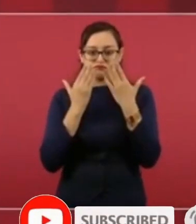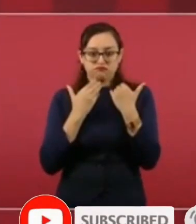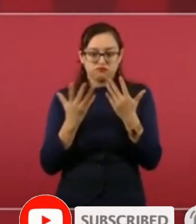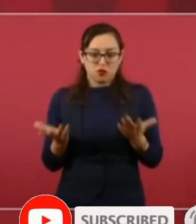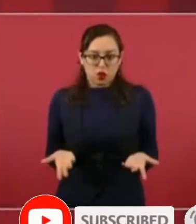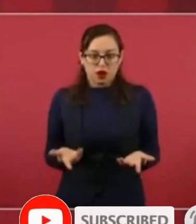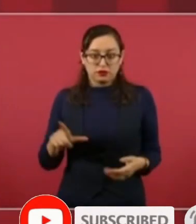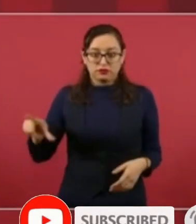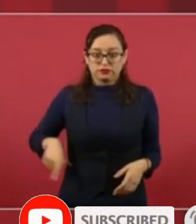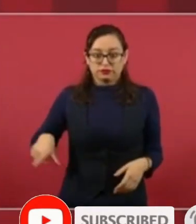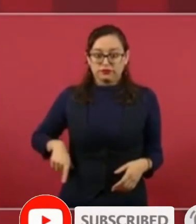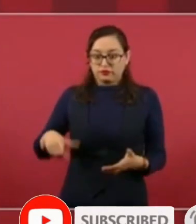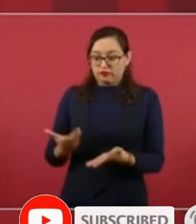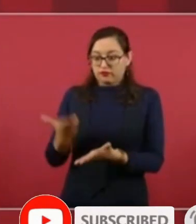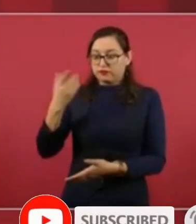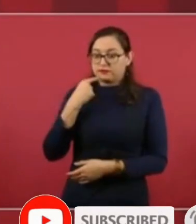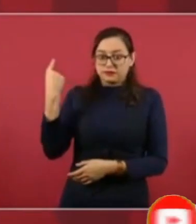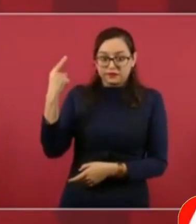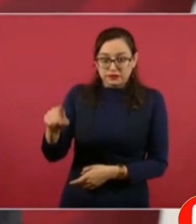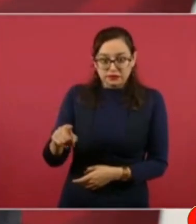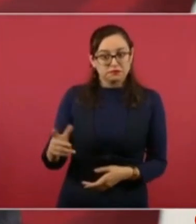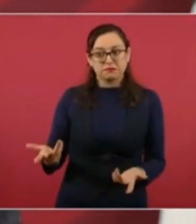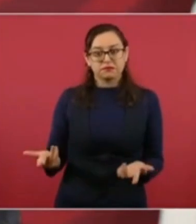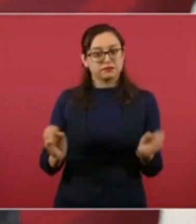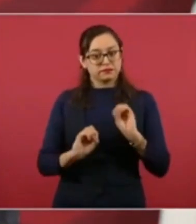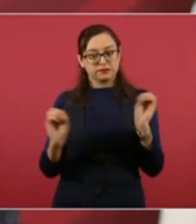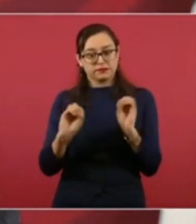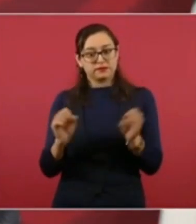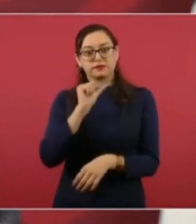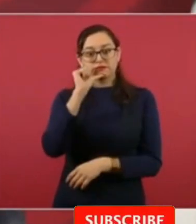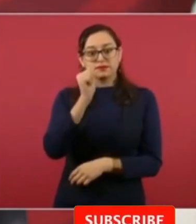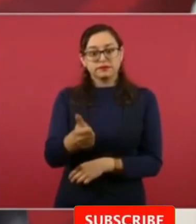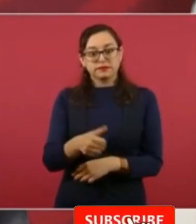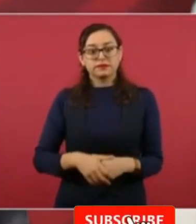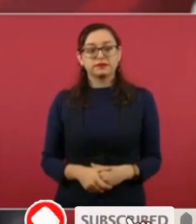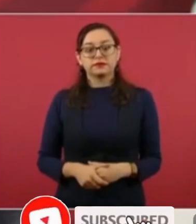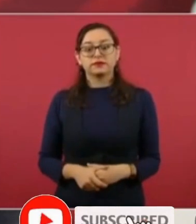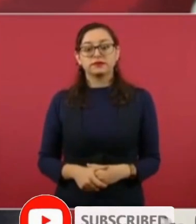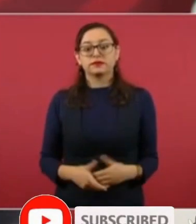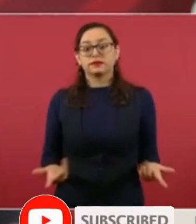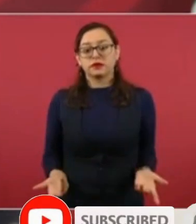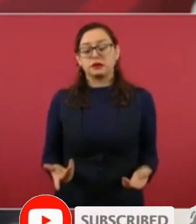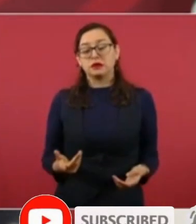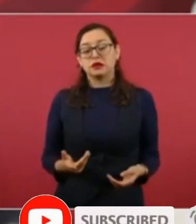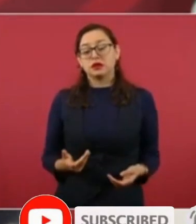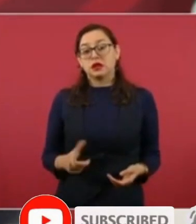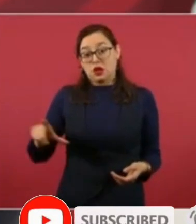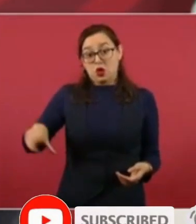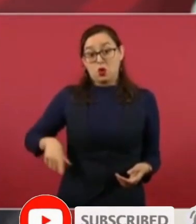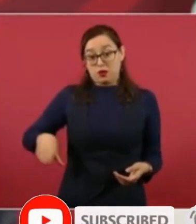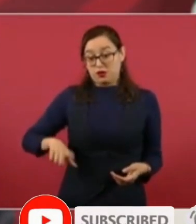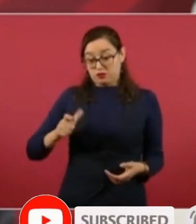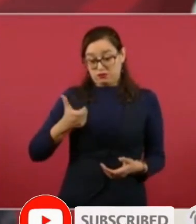porque reciben ellos publicidad que eso me llevaría más tiempo explicar la